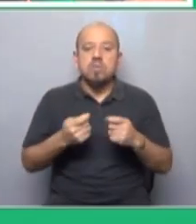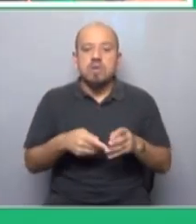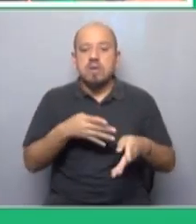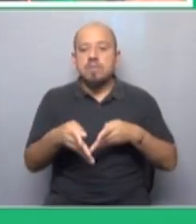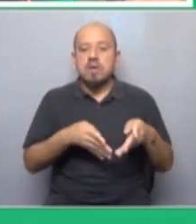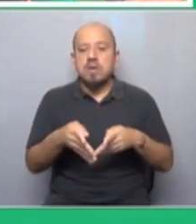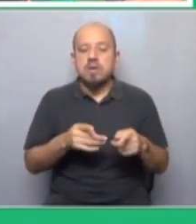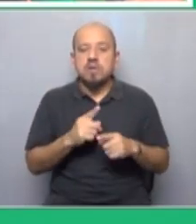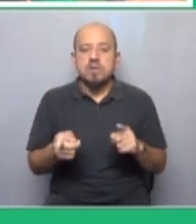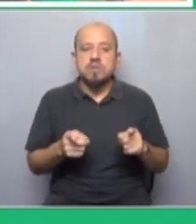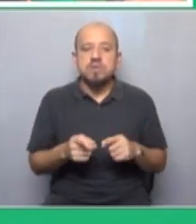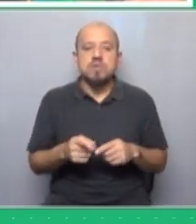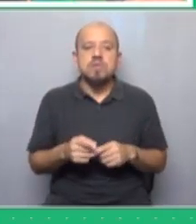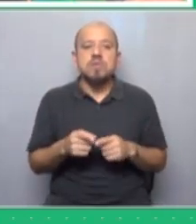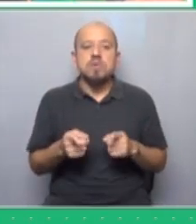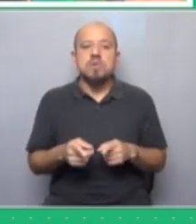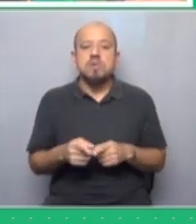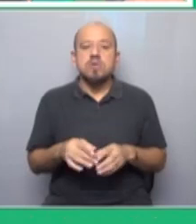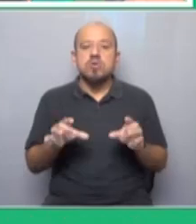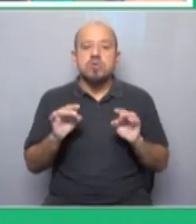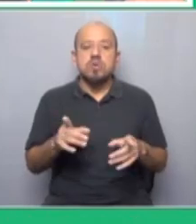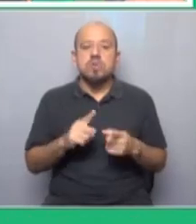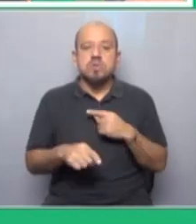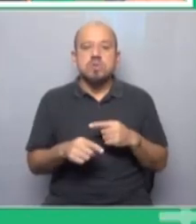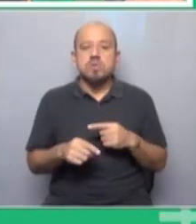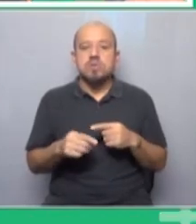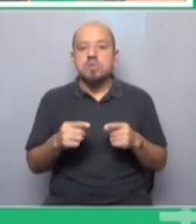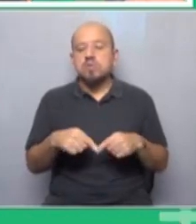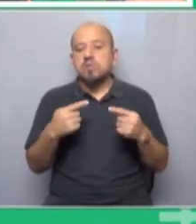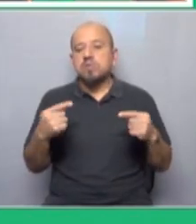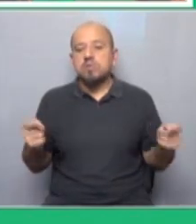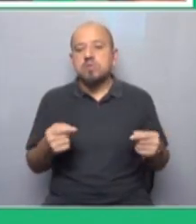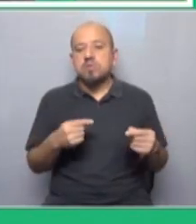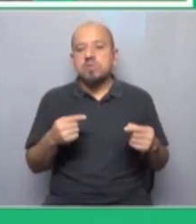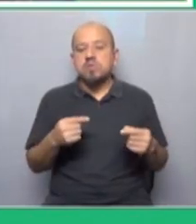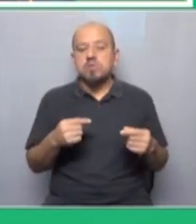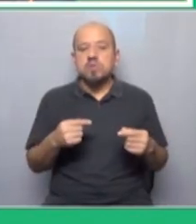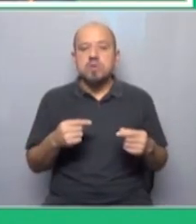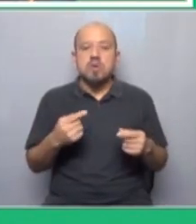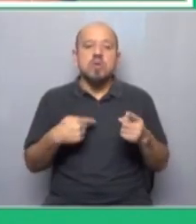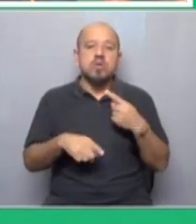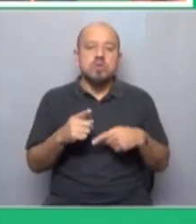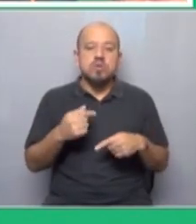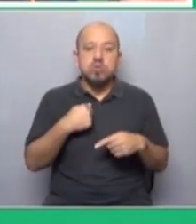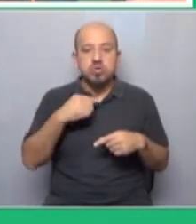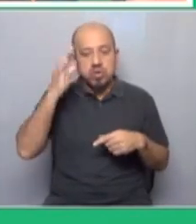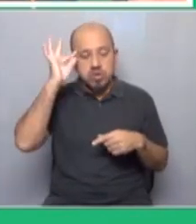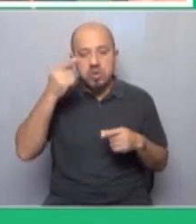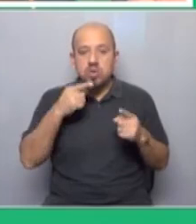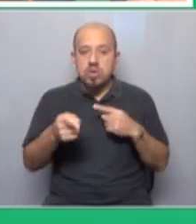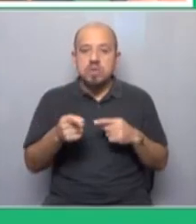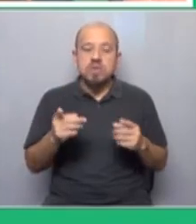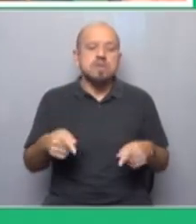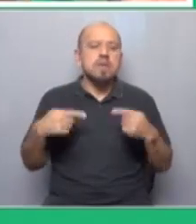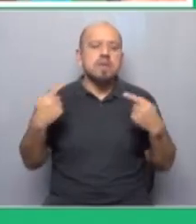utilizarla y tratar de que no quedara solo en manos de quien acumulaba recursos dinero capital entonces yo creo que la clave es ese